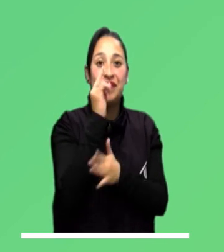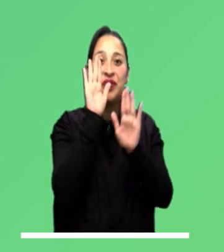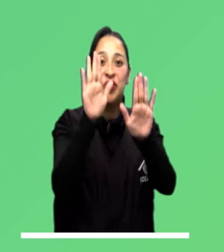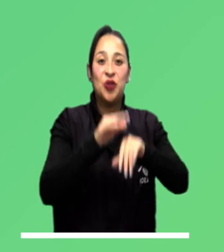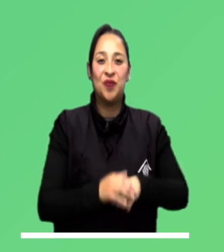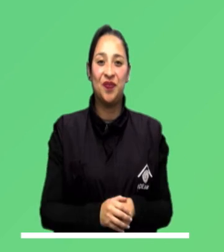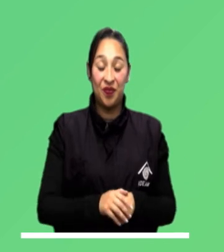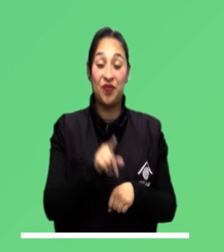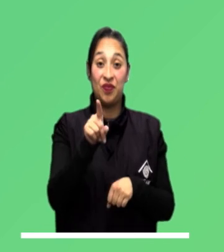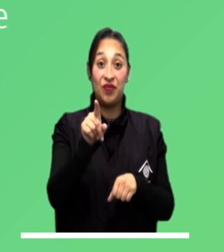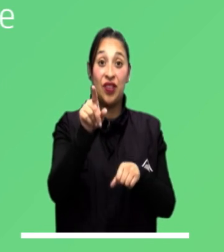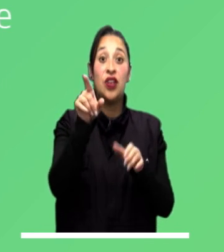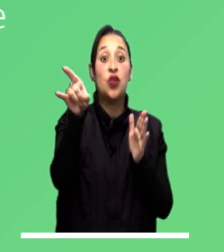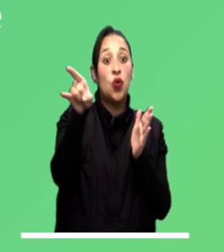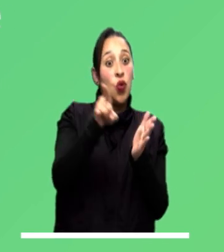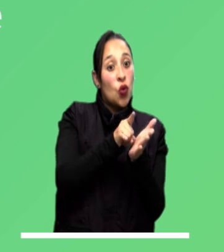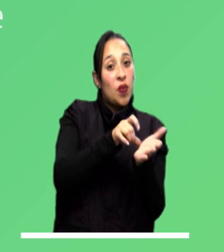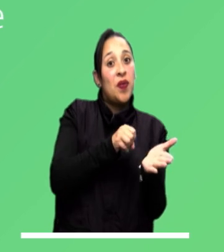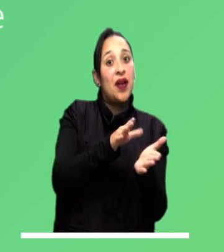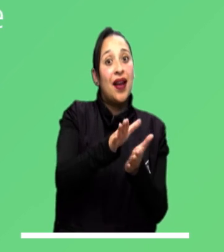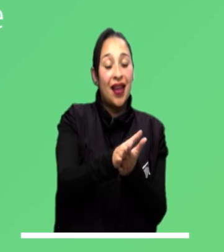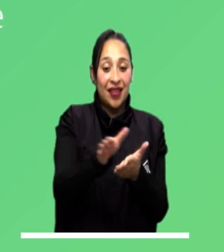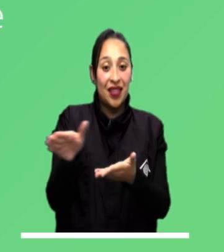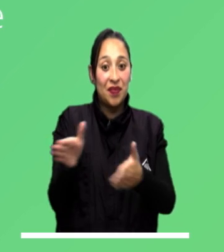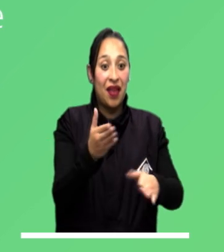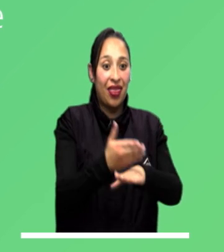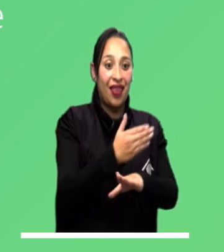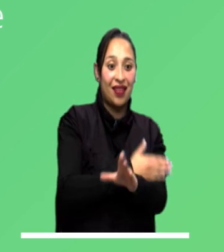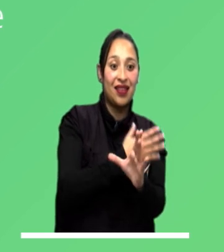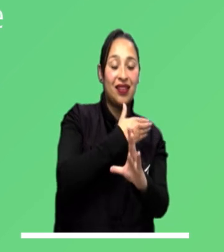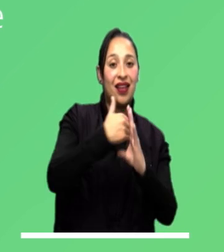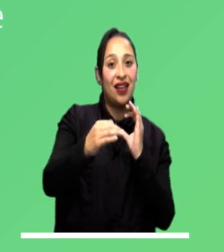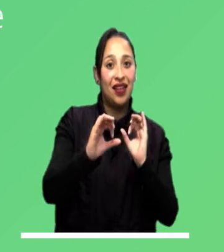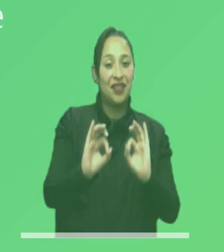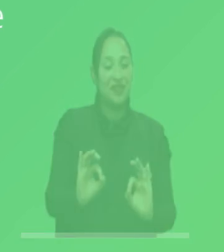Descárguela gratis, planee su día y tome las mejores decisiones.